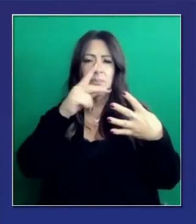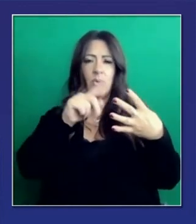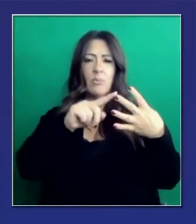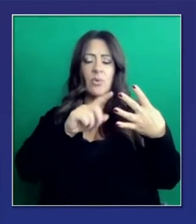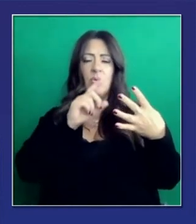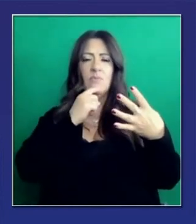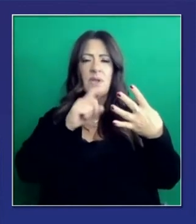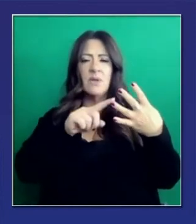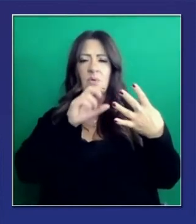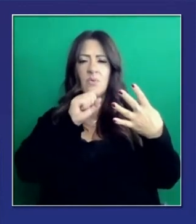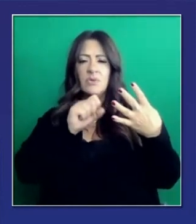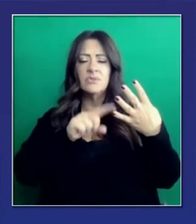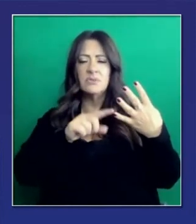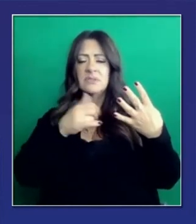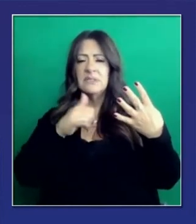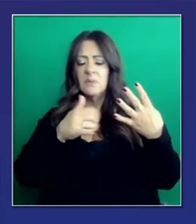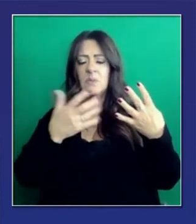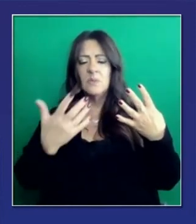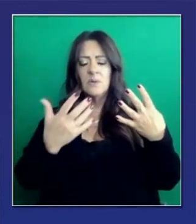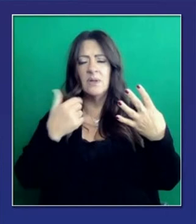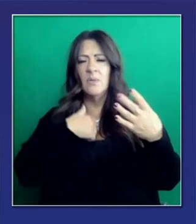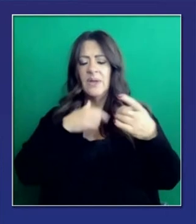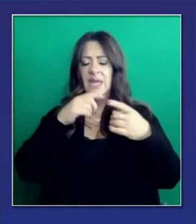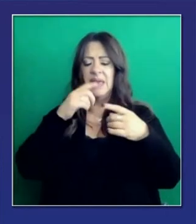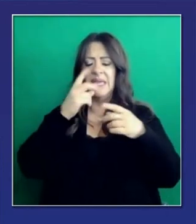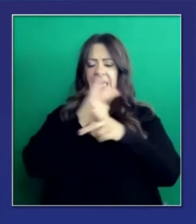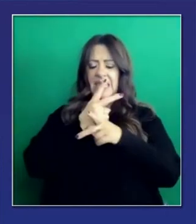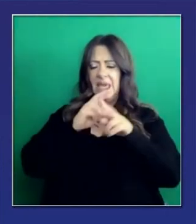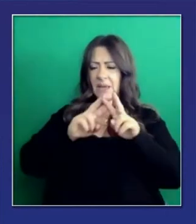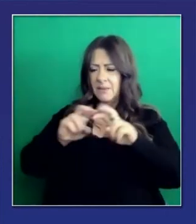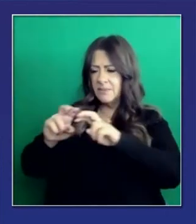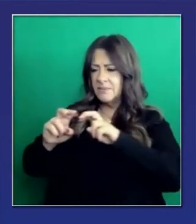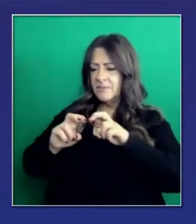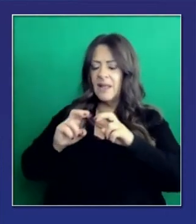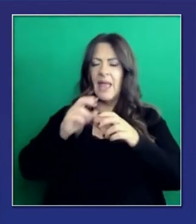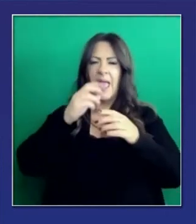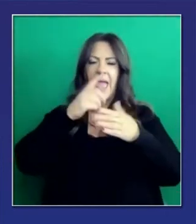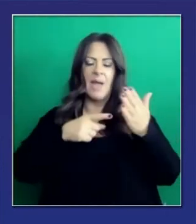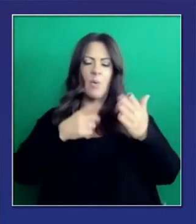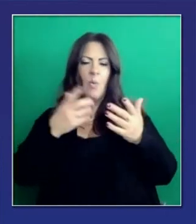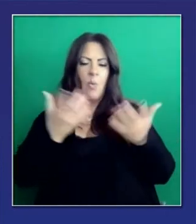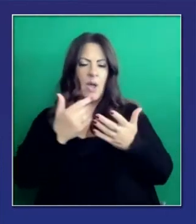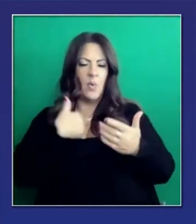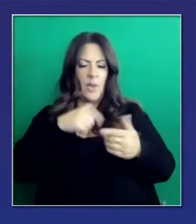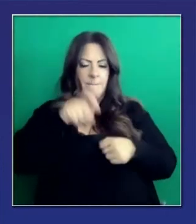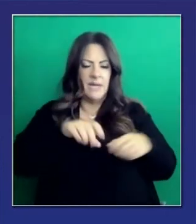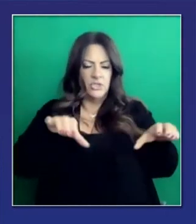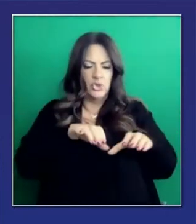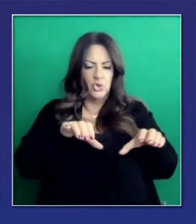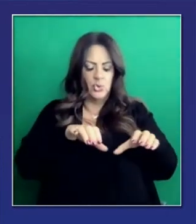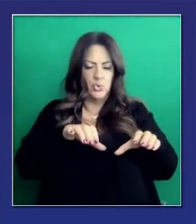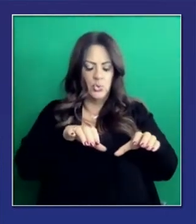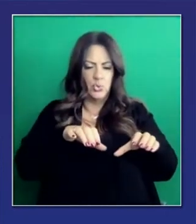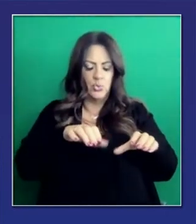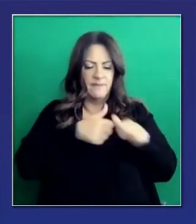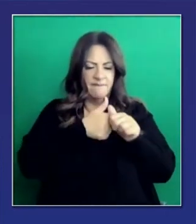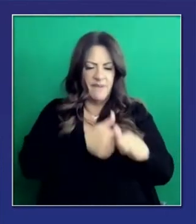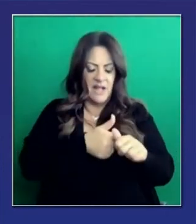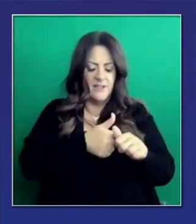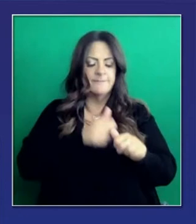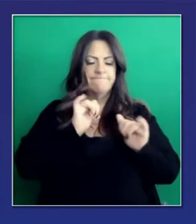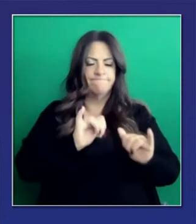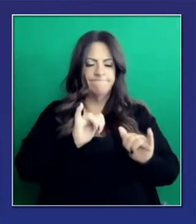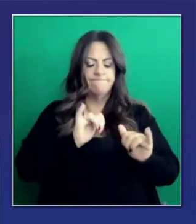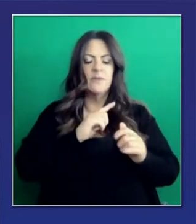ciertas fáciles en el estado. Pero siempre estamos buscando herramientas que nos pueden ayudar a